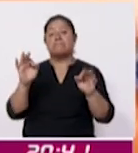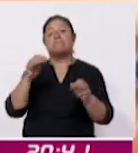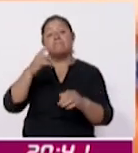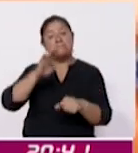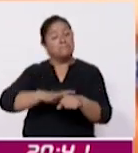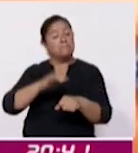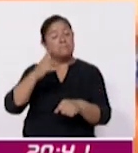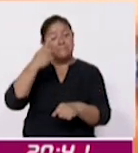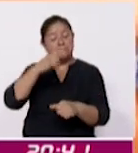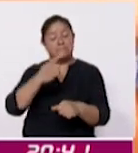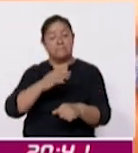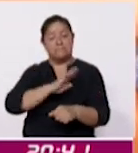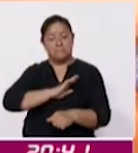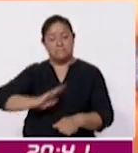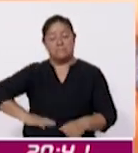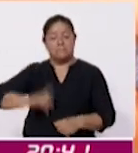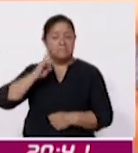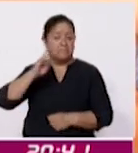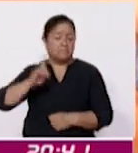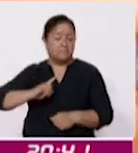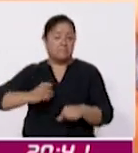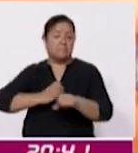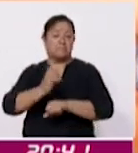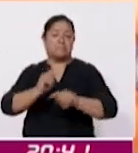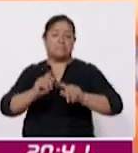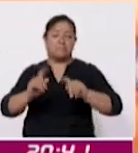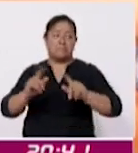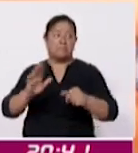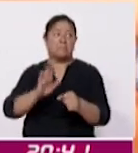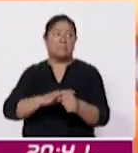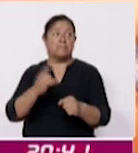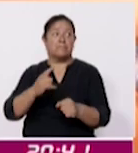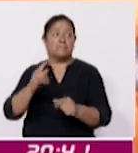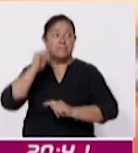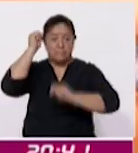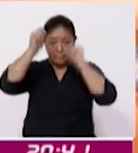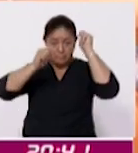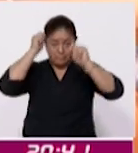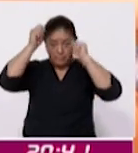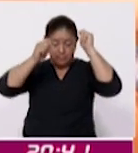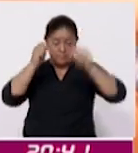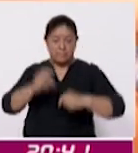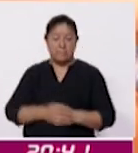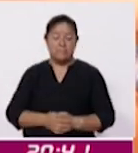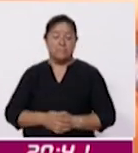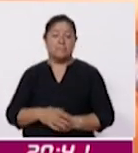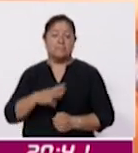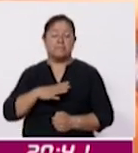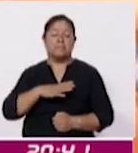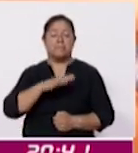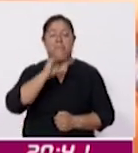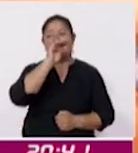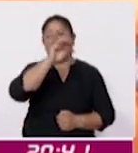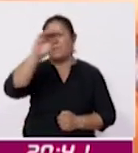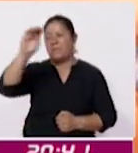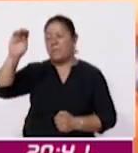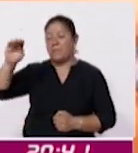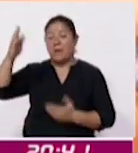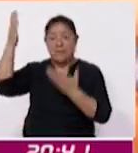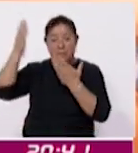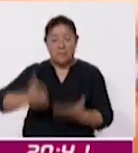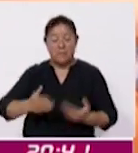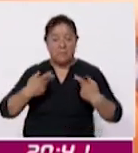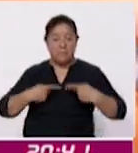Tlaxcala para el municipio de Zacatelco porque el turismo llama muchas puertas o sea viene